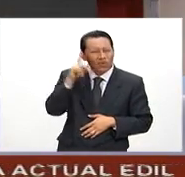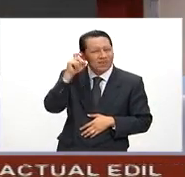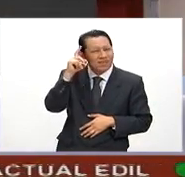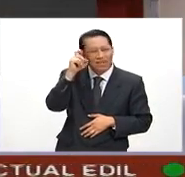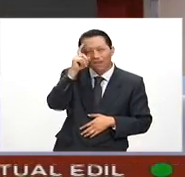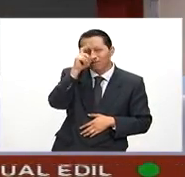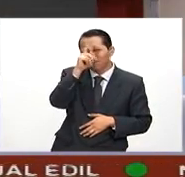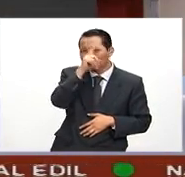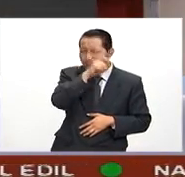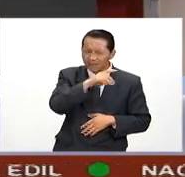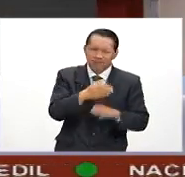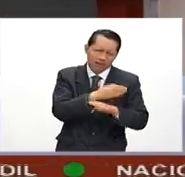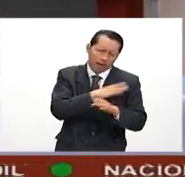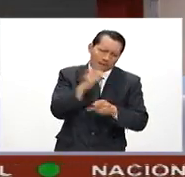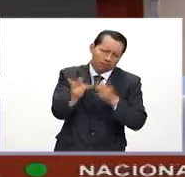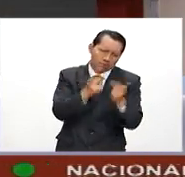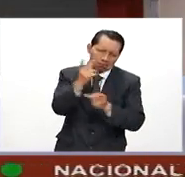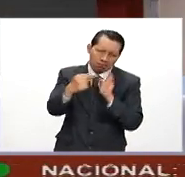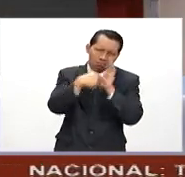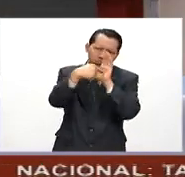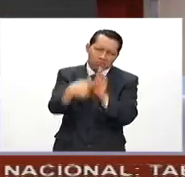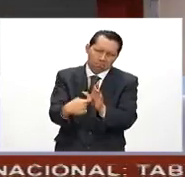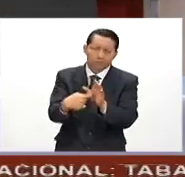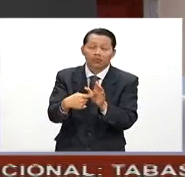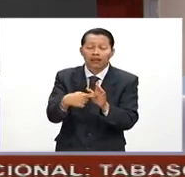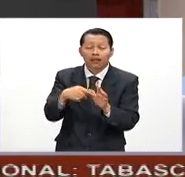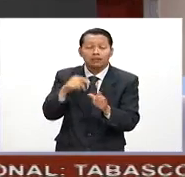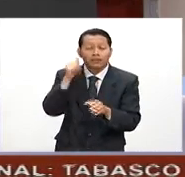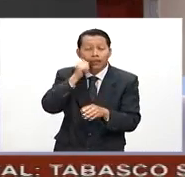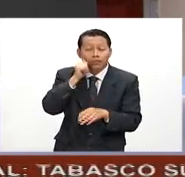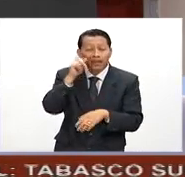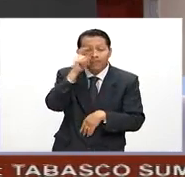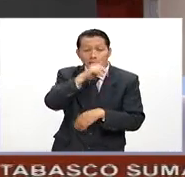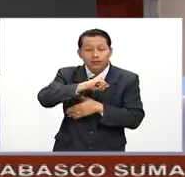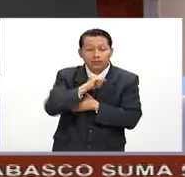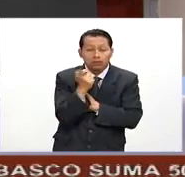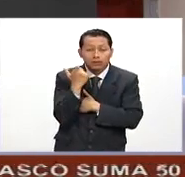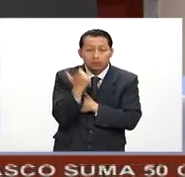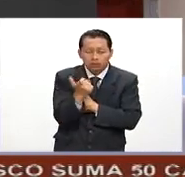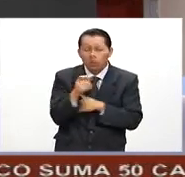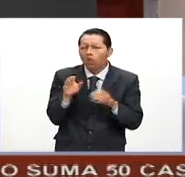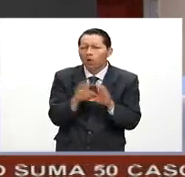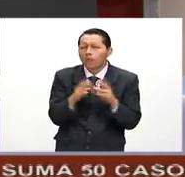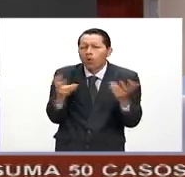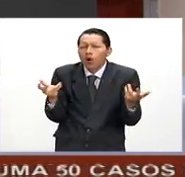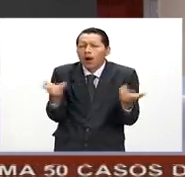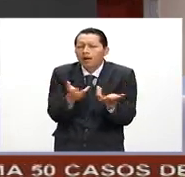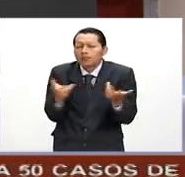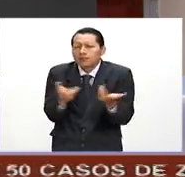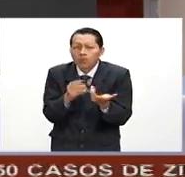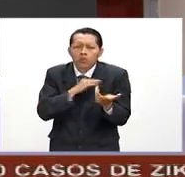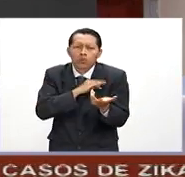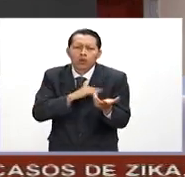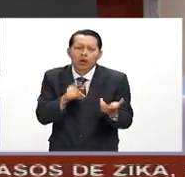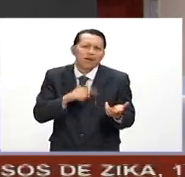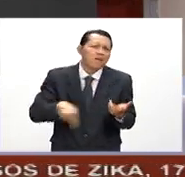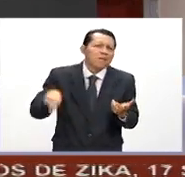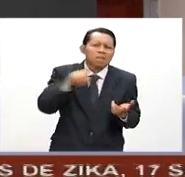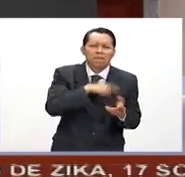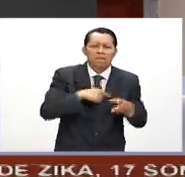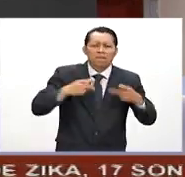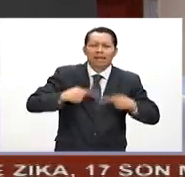demuestran, nos cuesta trabajo ahorrar. ¿Cómo hacerle, cómo despertar entre las personas